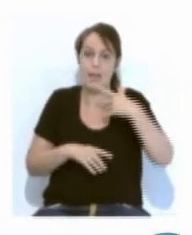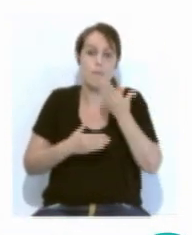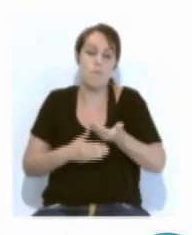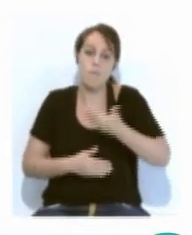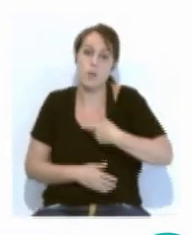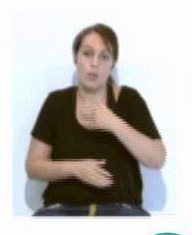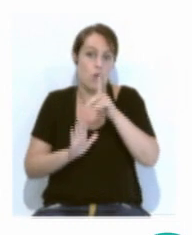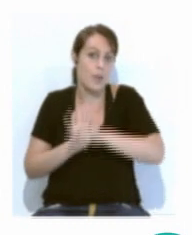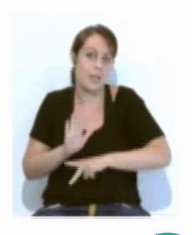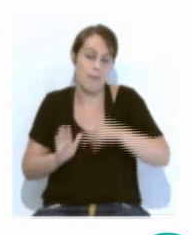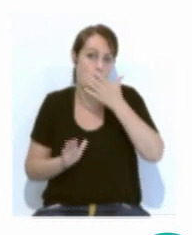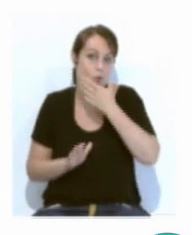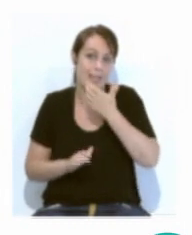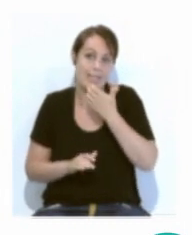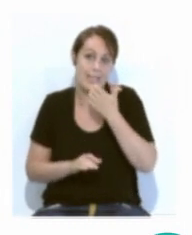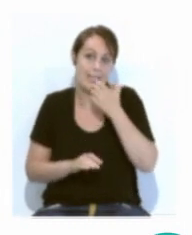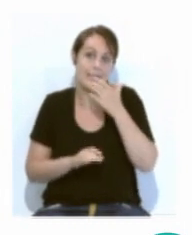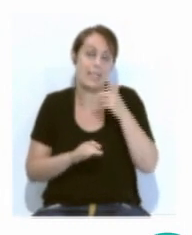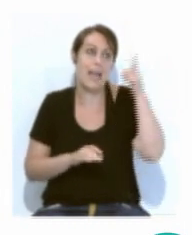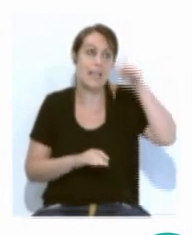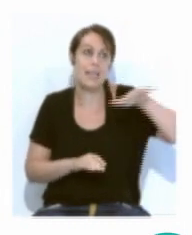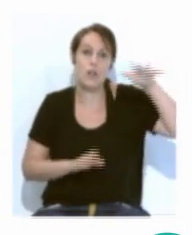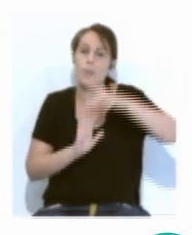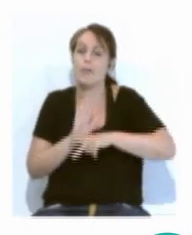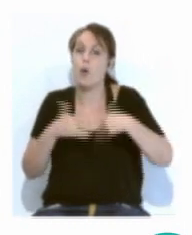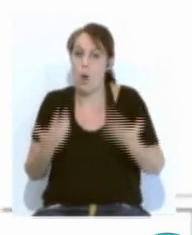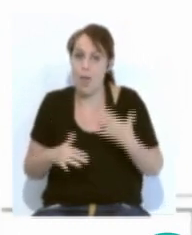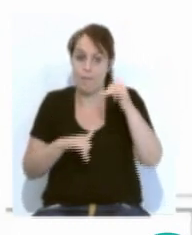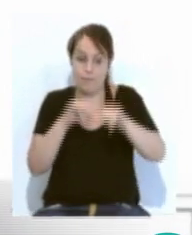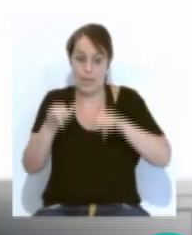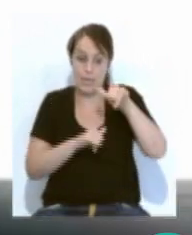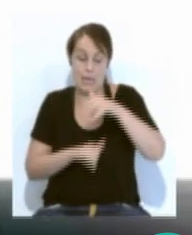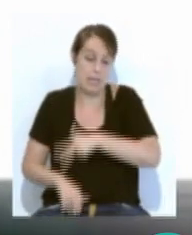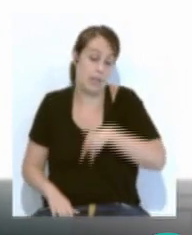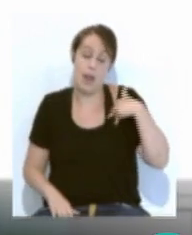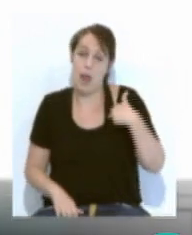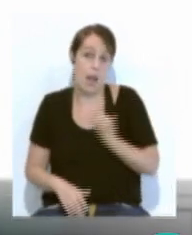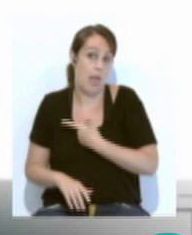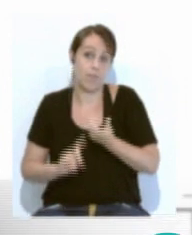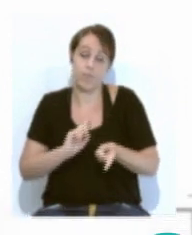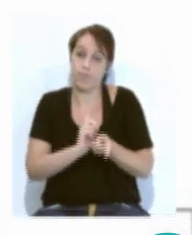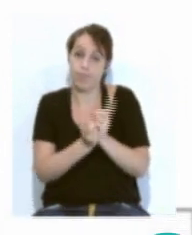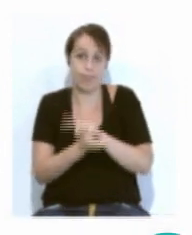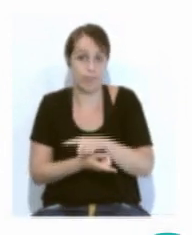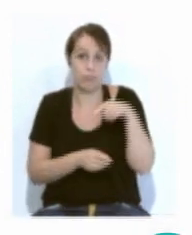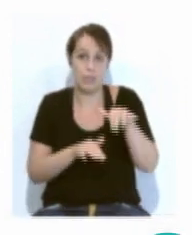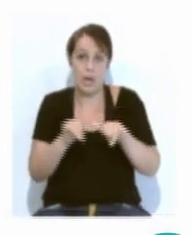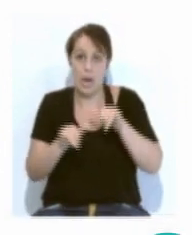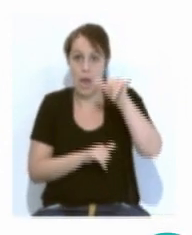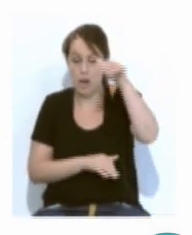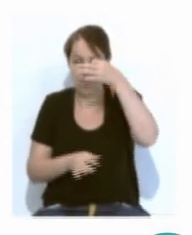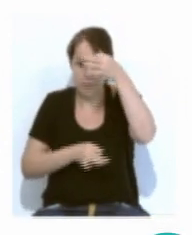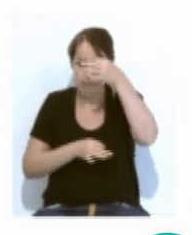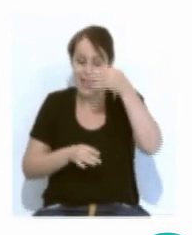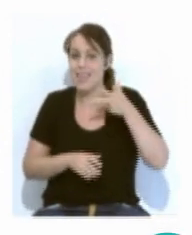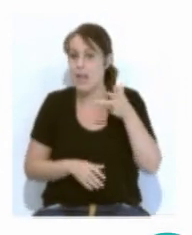normativa en el país de destino. Los viajes de forma generalizada han cambiado y en concreto el transporte aéreo fija